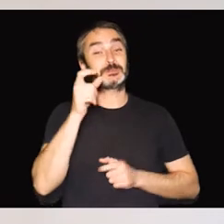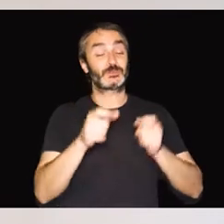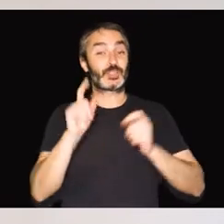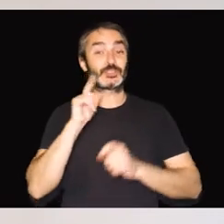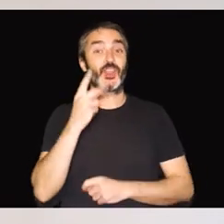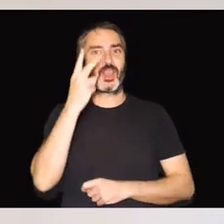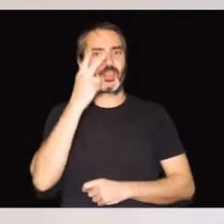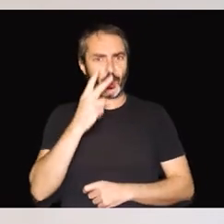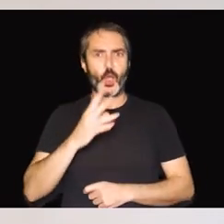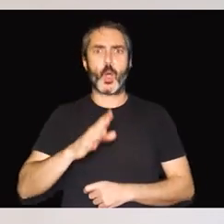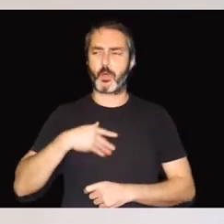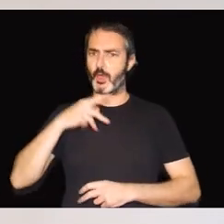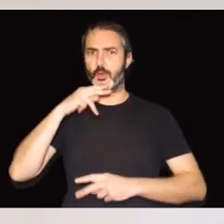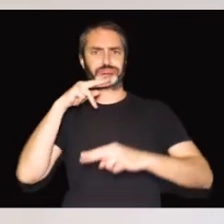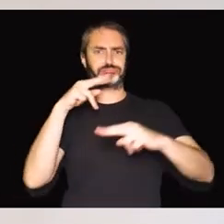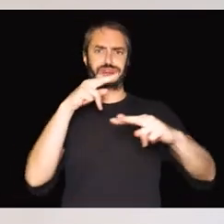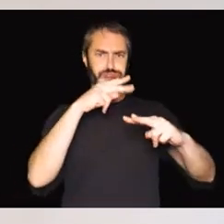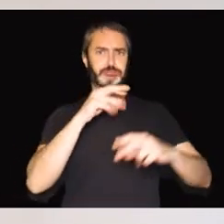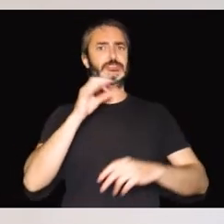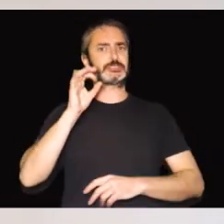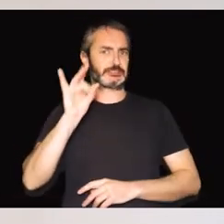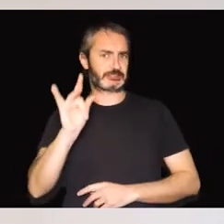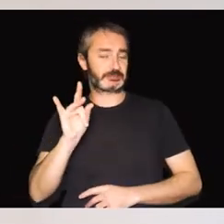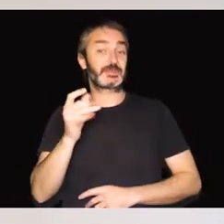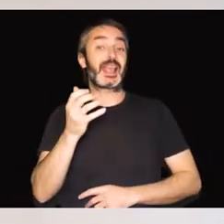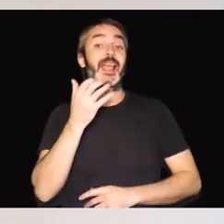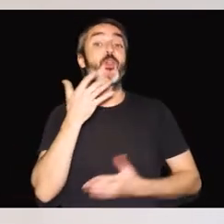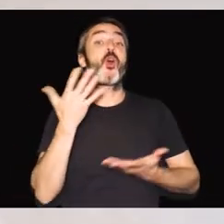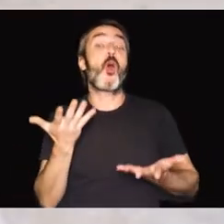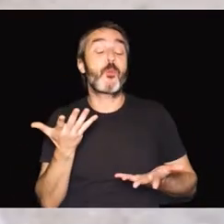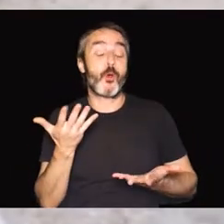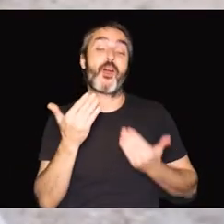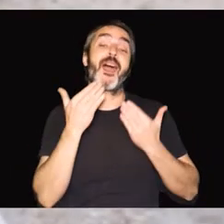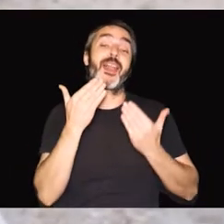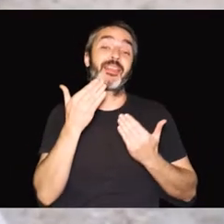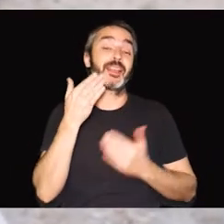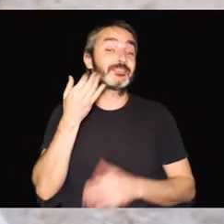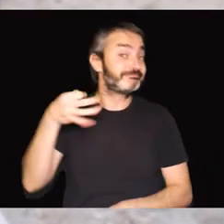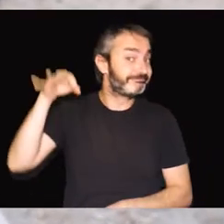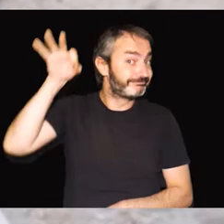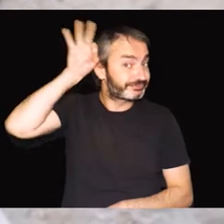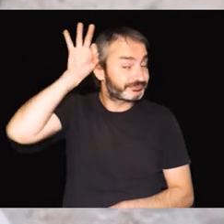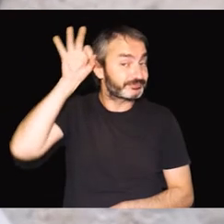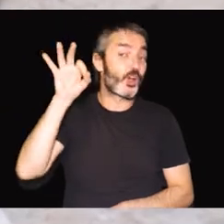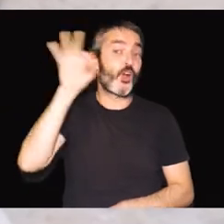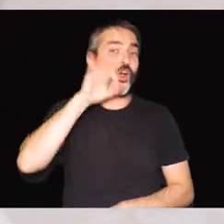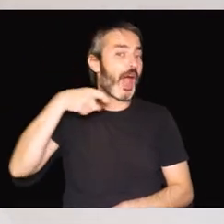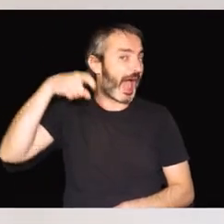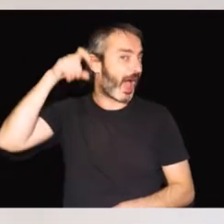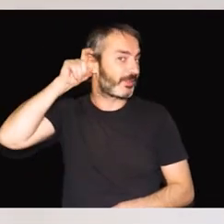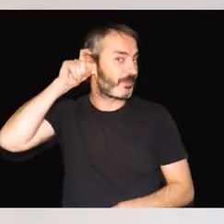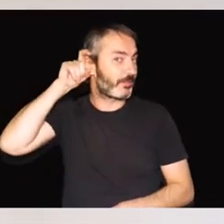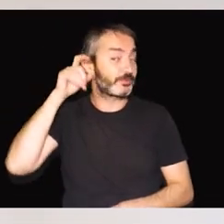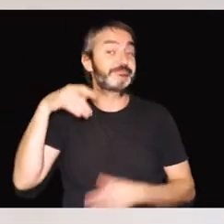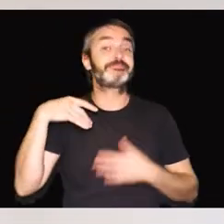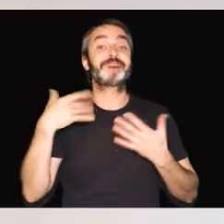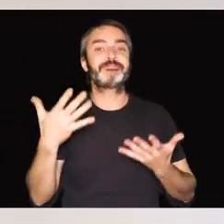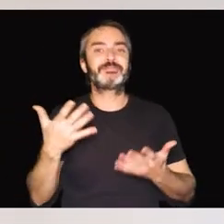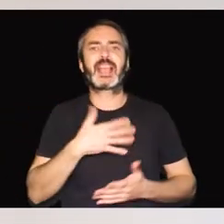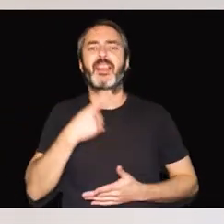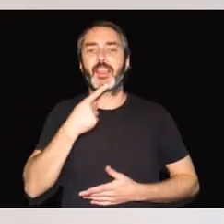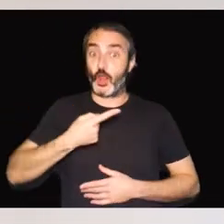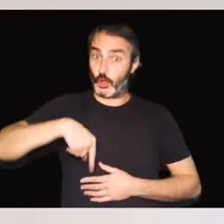sordoceguera pueden hablar con fluidez, gracias al uso de implantes cocleares o de audífonos. Eso no quita que nos tengamos que